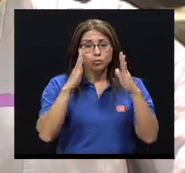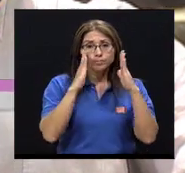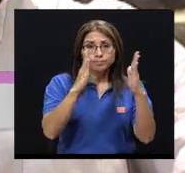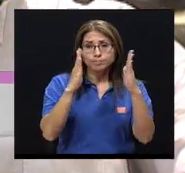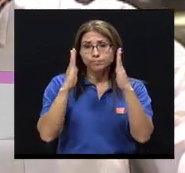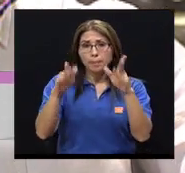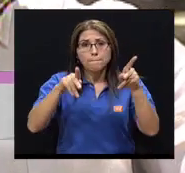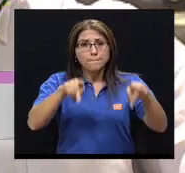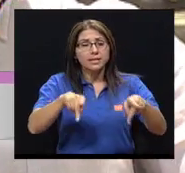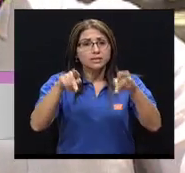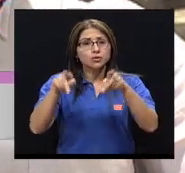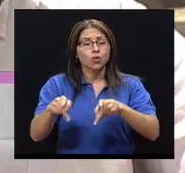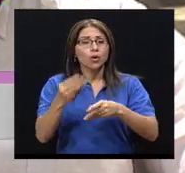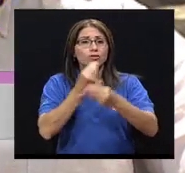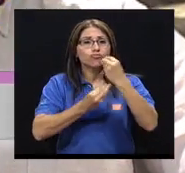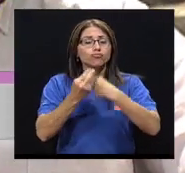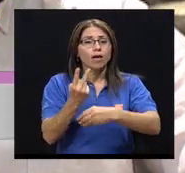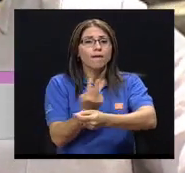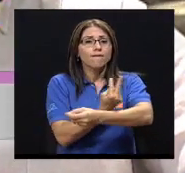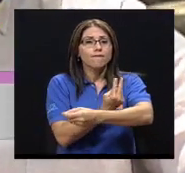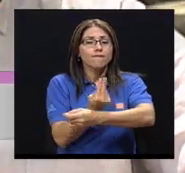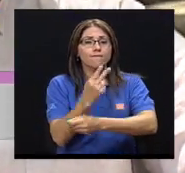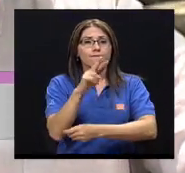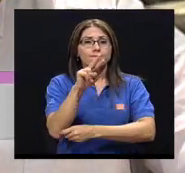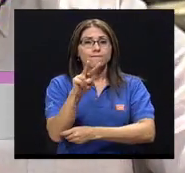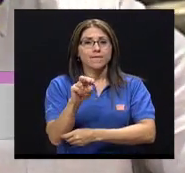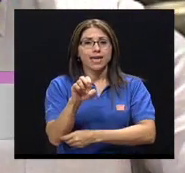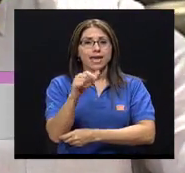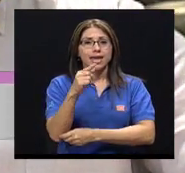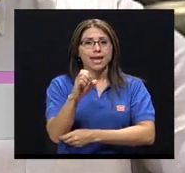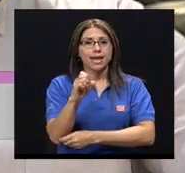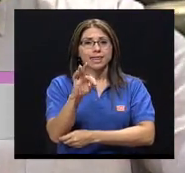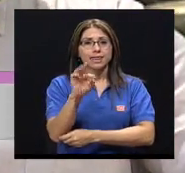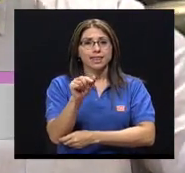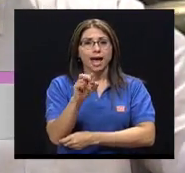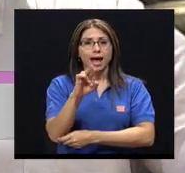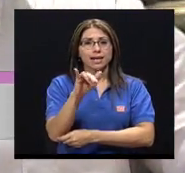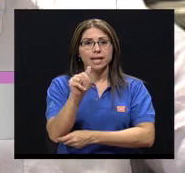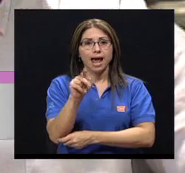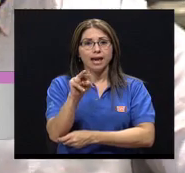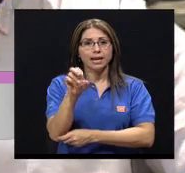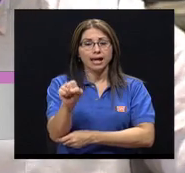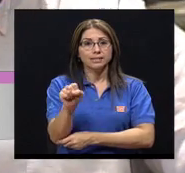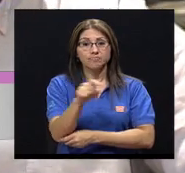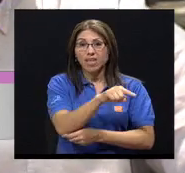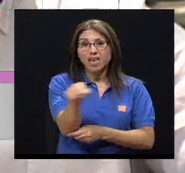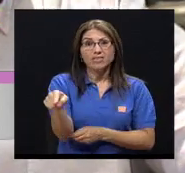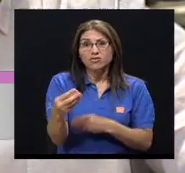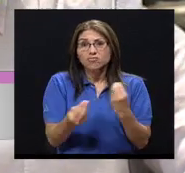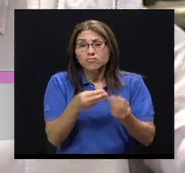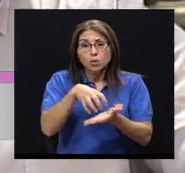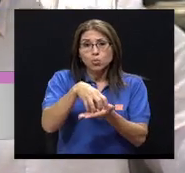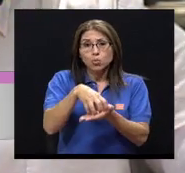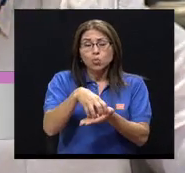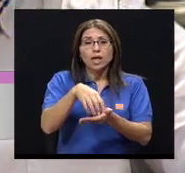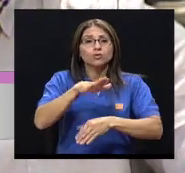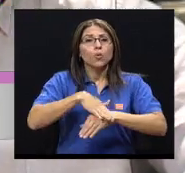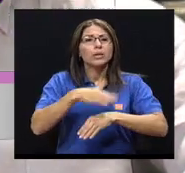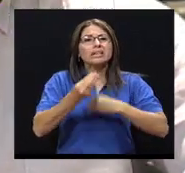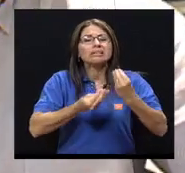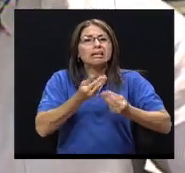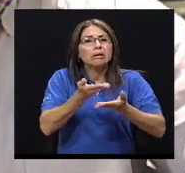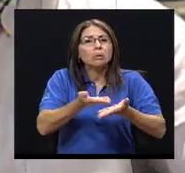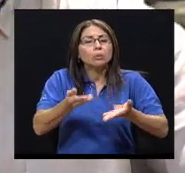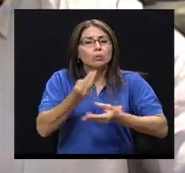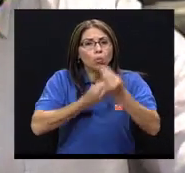vegetarianas, ¿cuáles son las principales dudas que tiene con respecto a su alimentación, las personas que ya